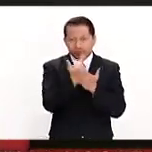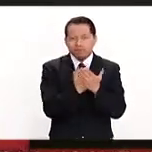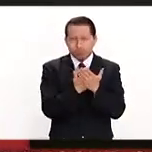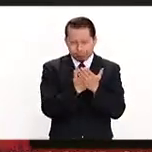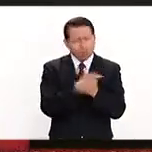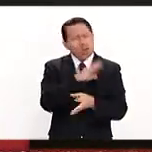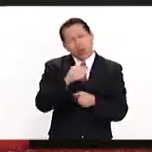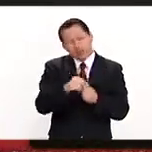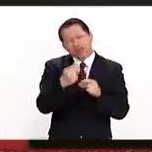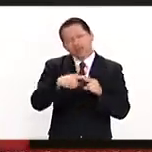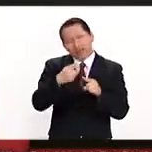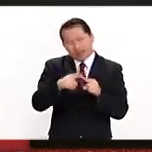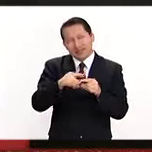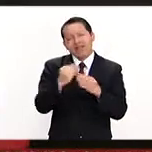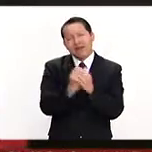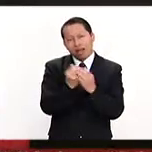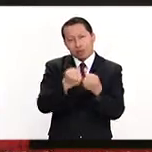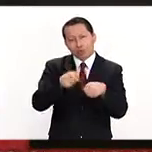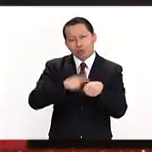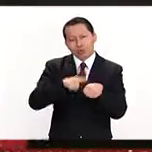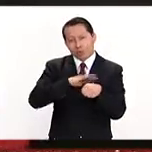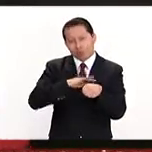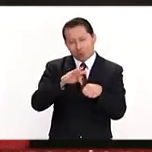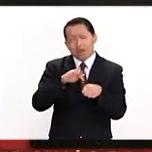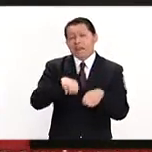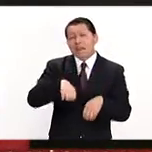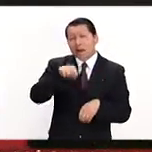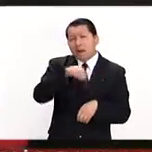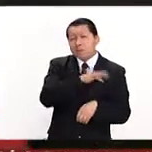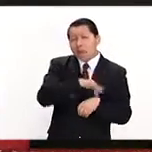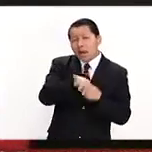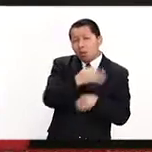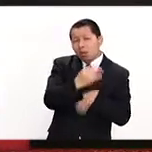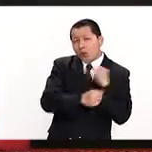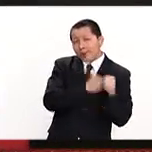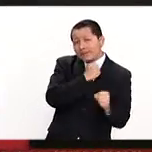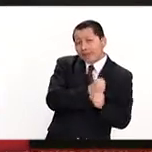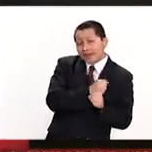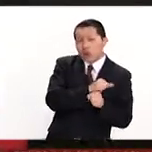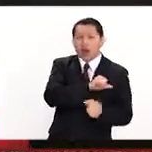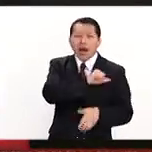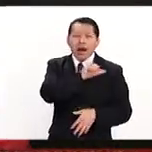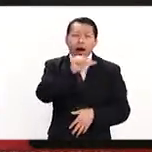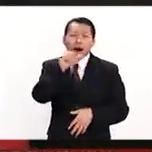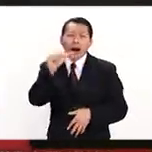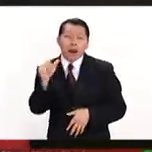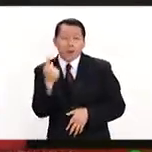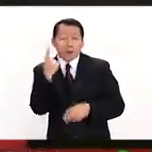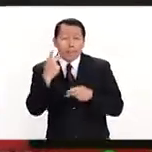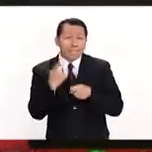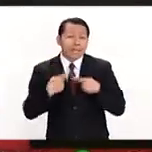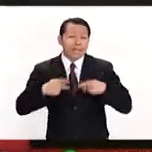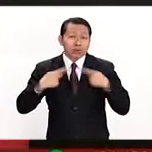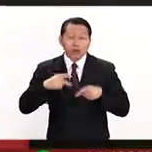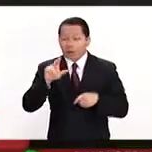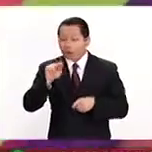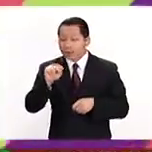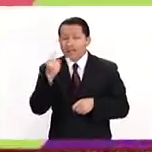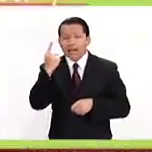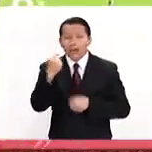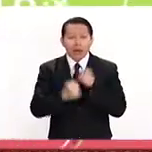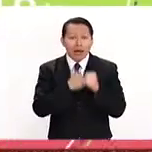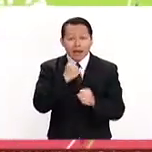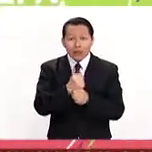los estratos sociales, de edades que van desde los 14 años hasta una persona de 81 años que tenemos